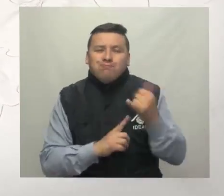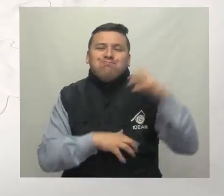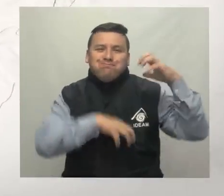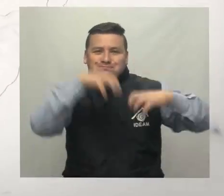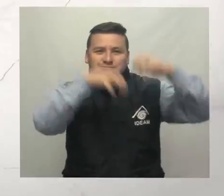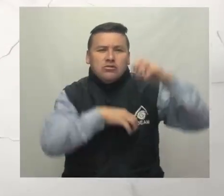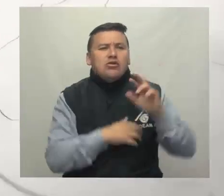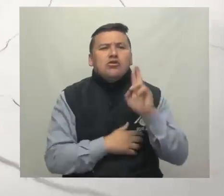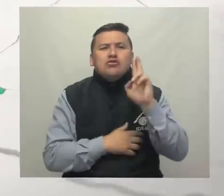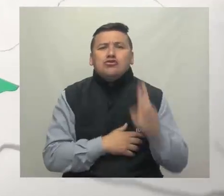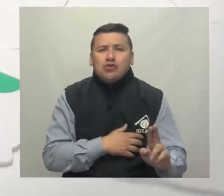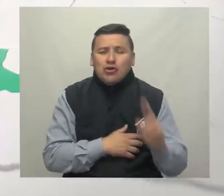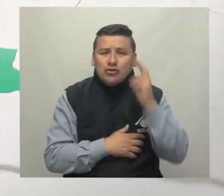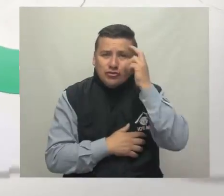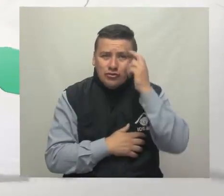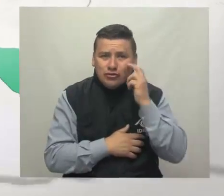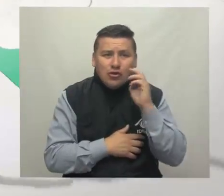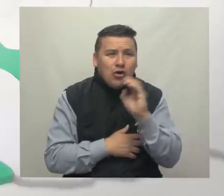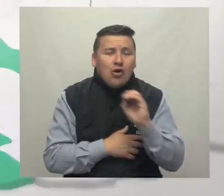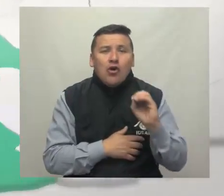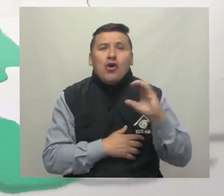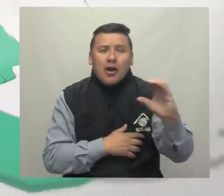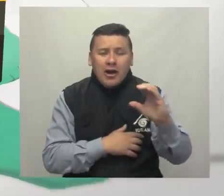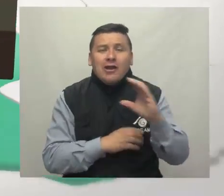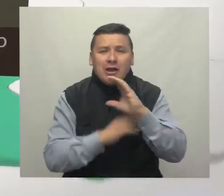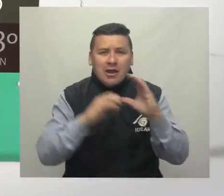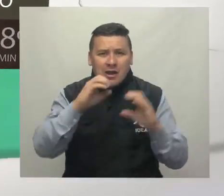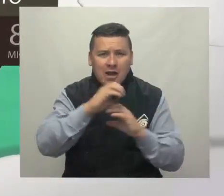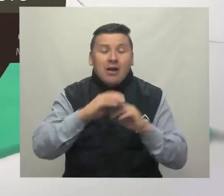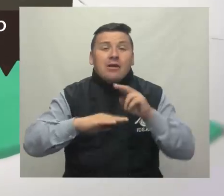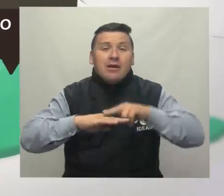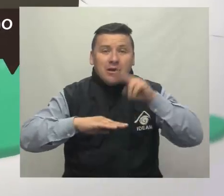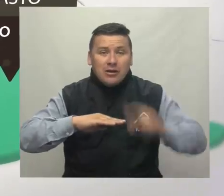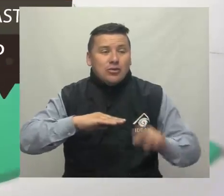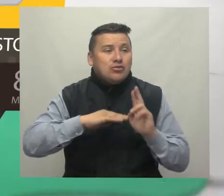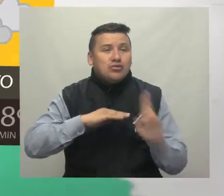lluvias al sur del Chocó, oriente del Cauca y sur de Nariño.